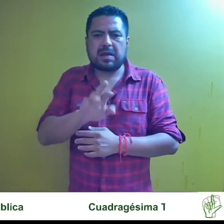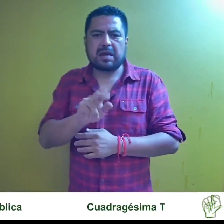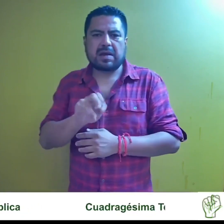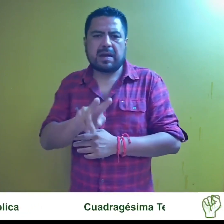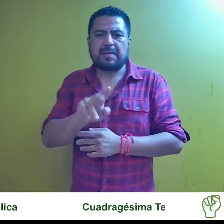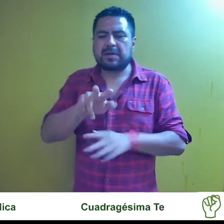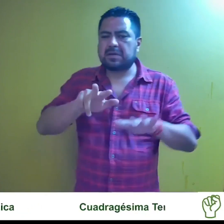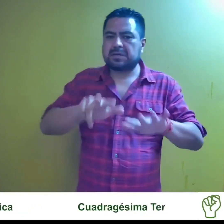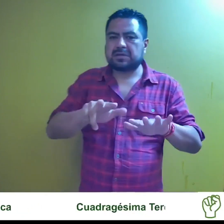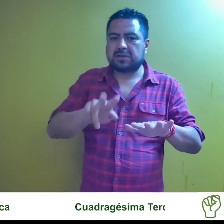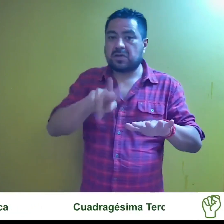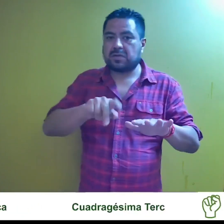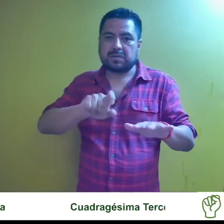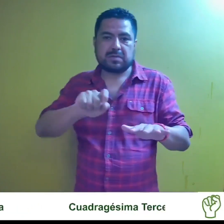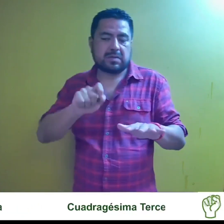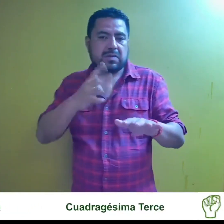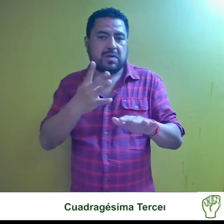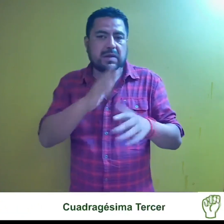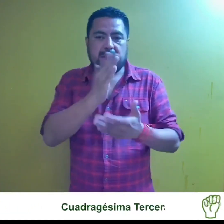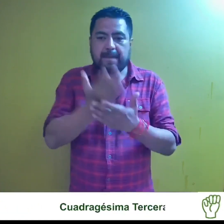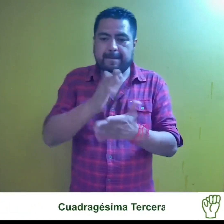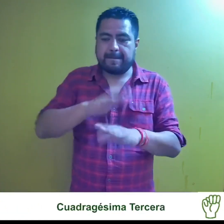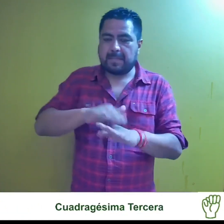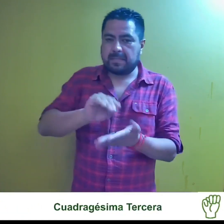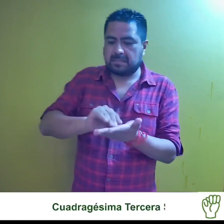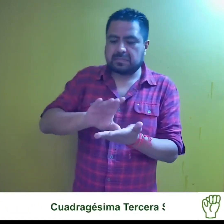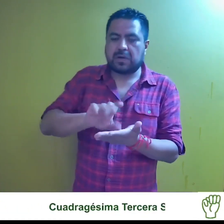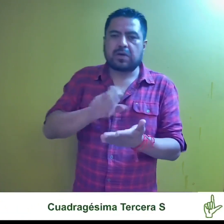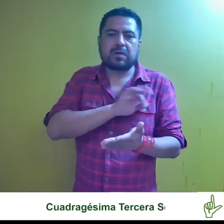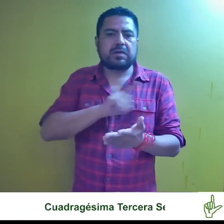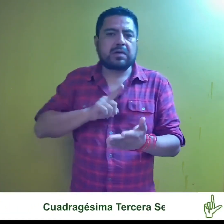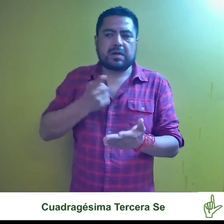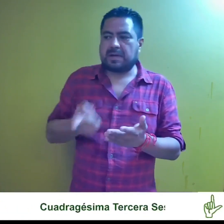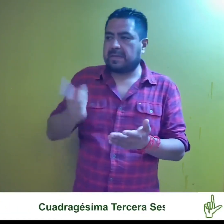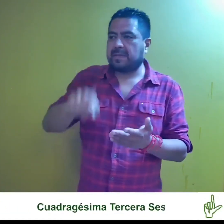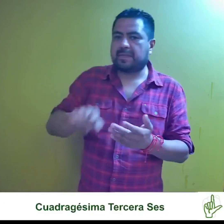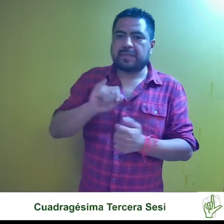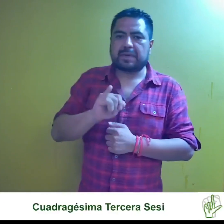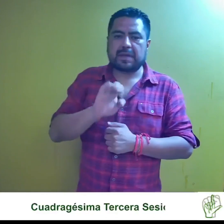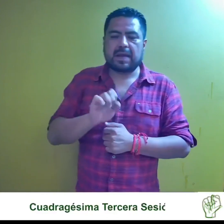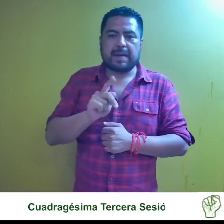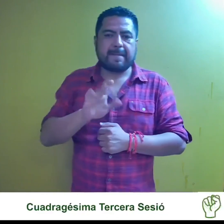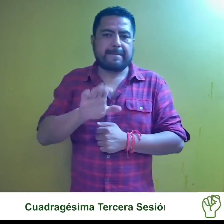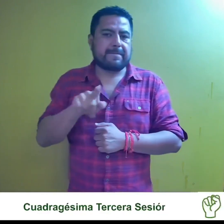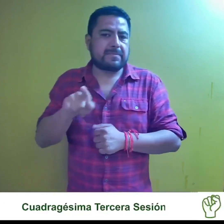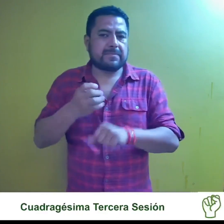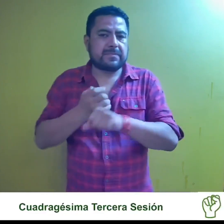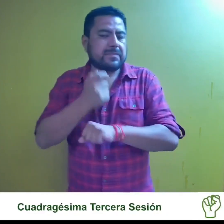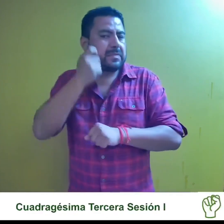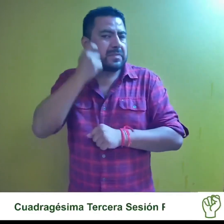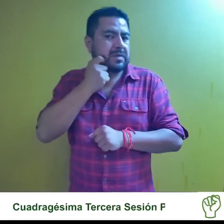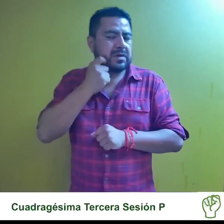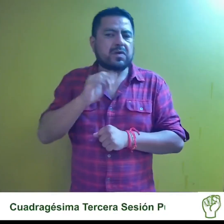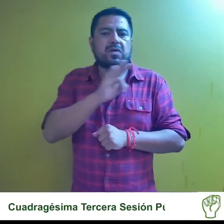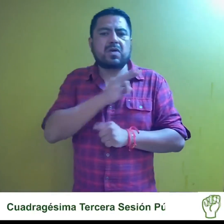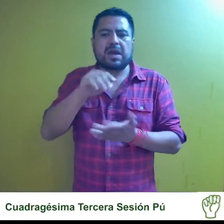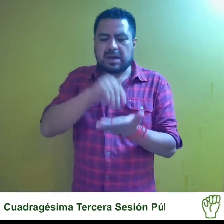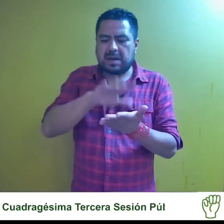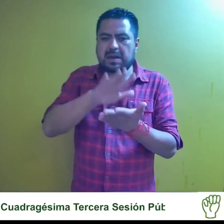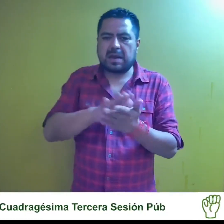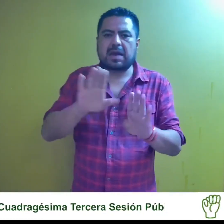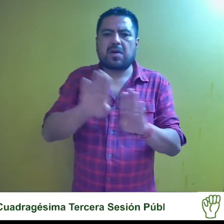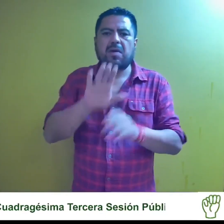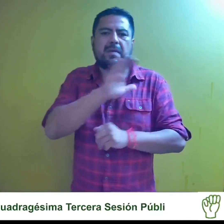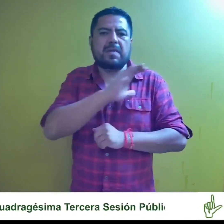diagonal 18, diagonal 2024, y acumulados, en donde se ordena al Instituto Electoral y de Participación Ciudadana del Estado de Guerrero el registro como